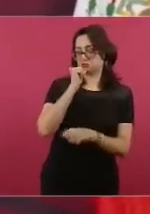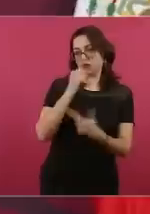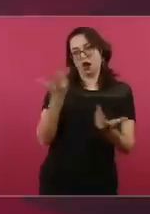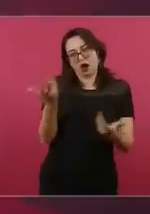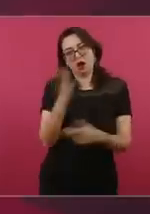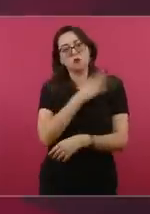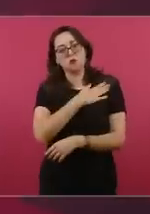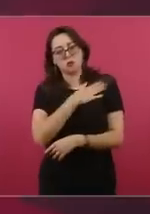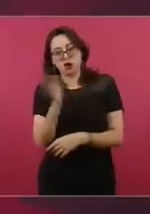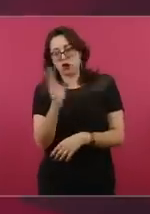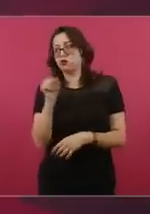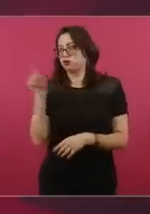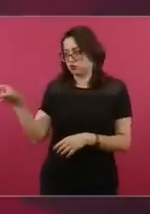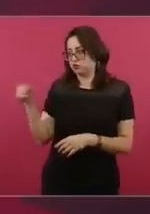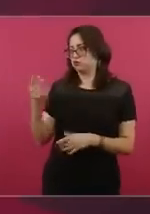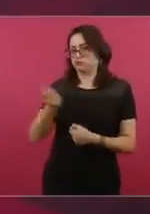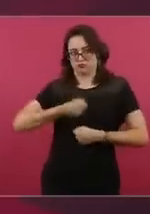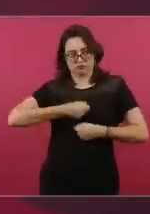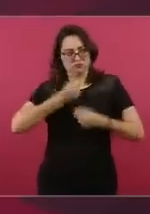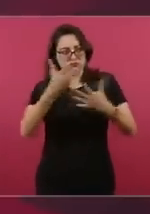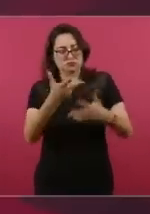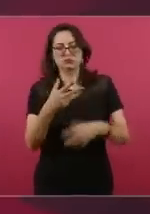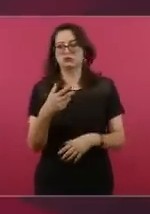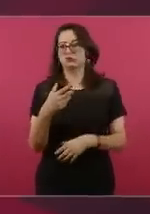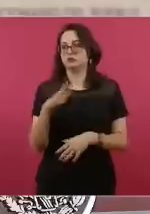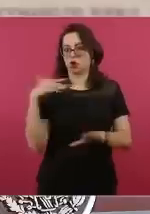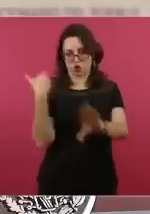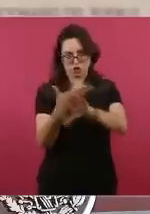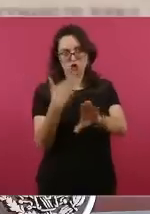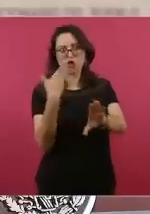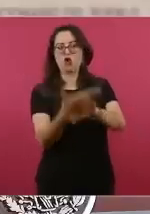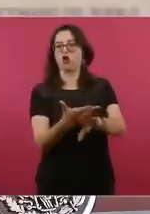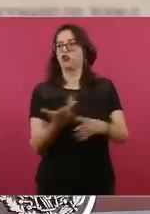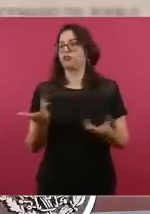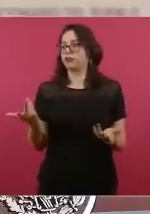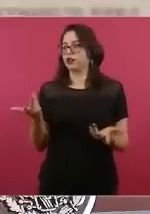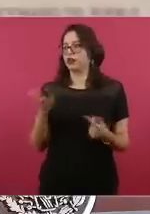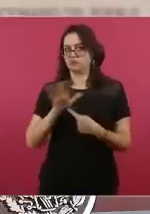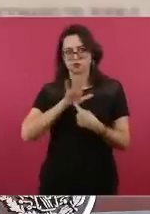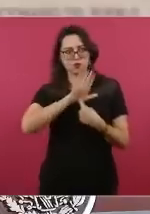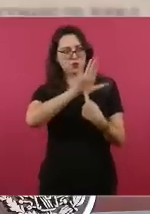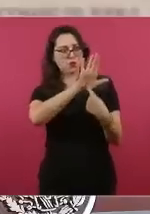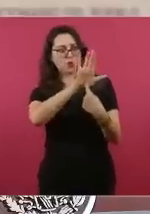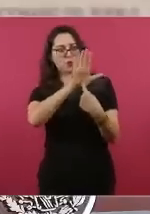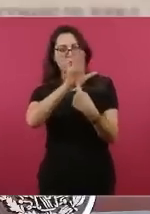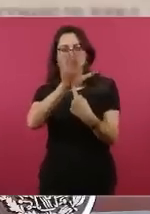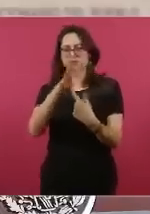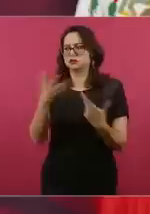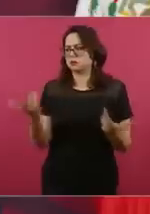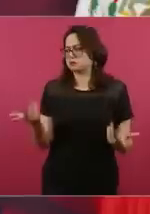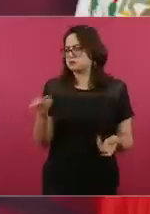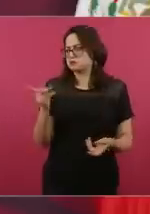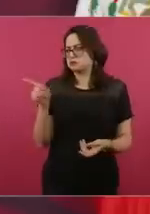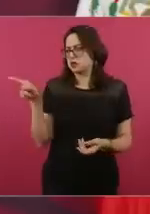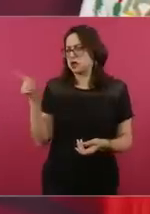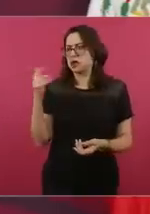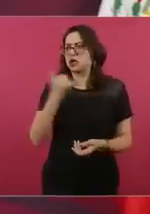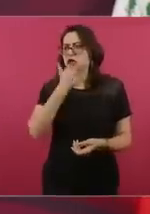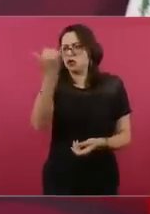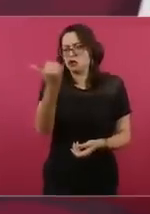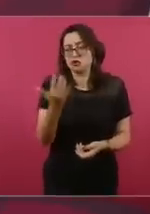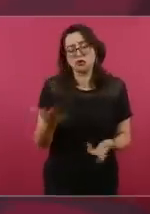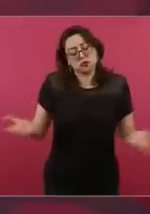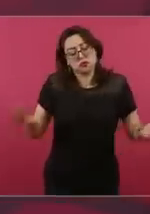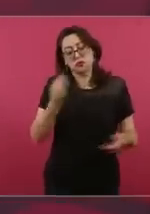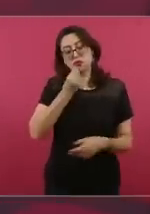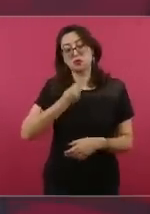que en política los errores son como crímenes.